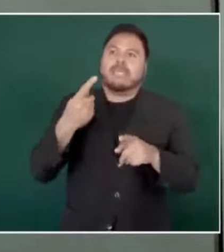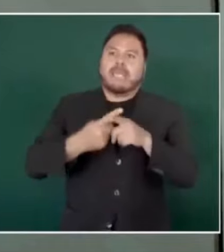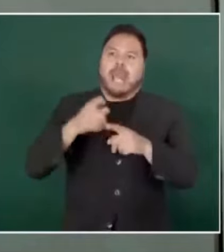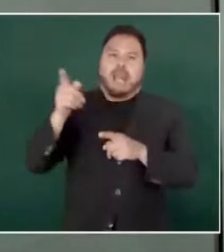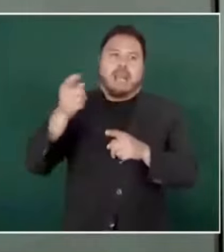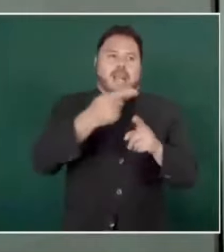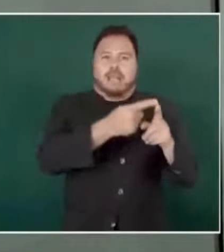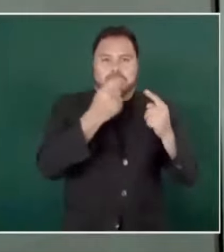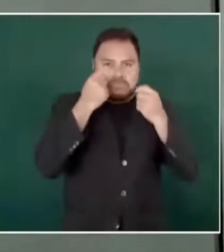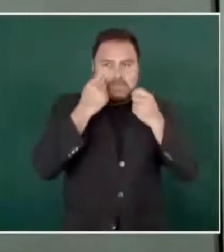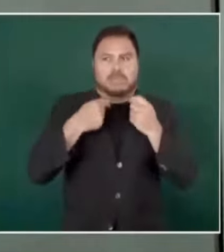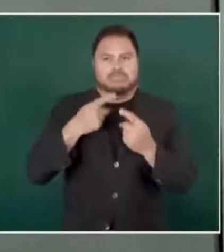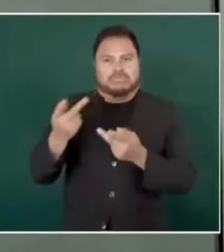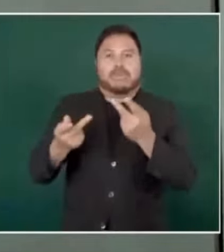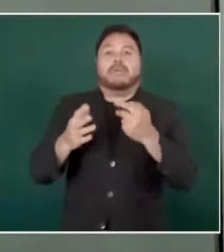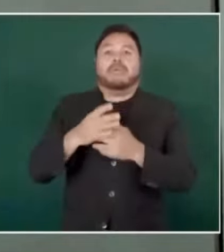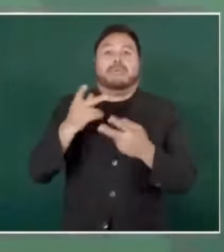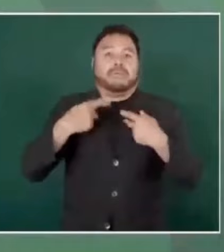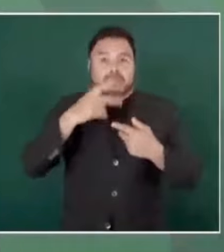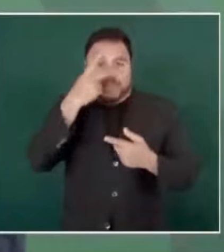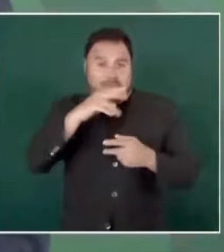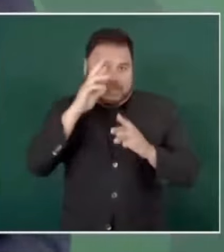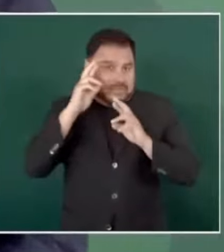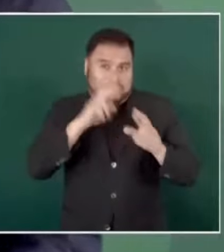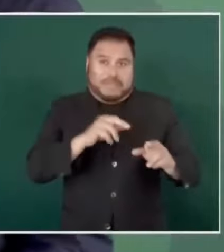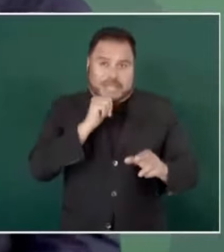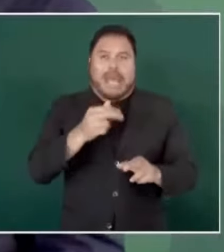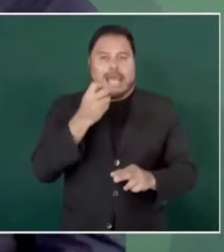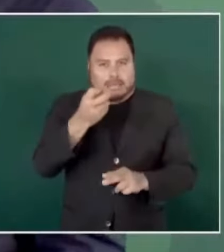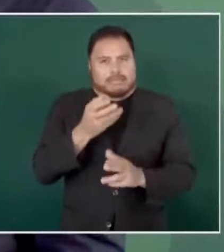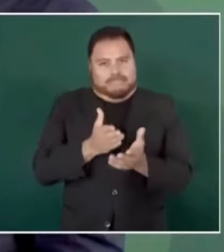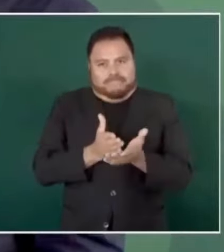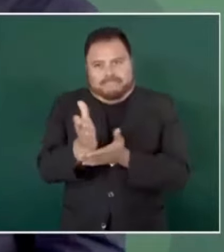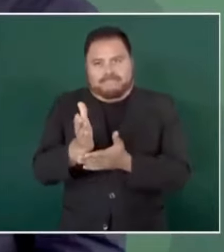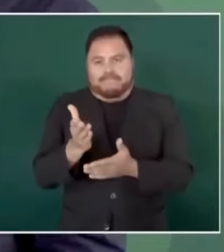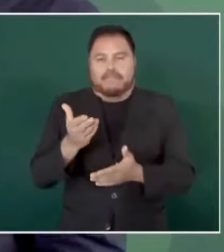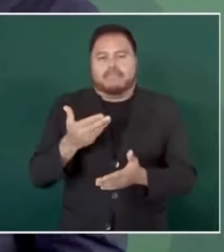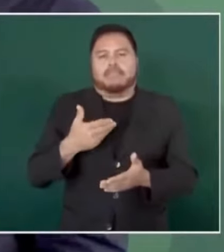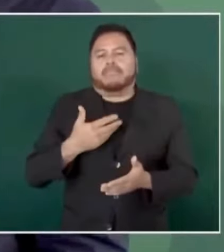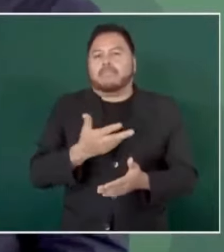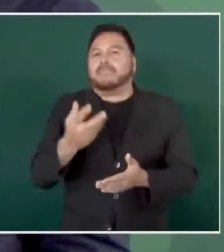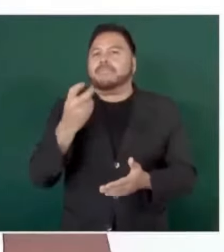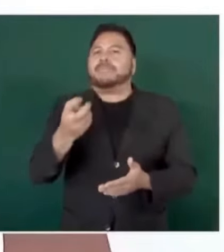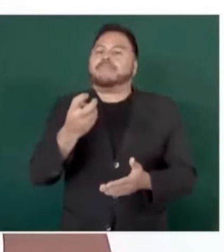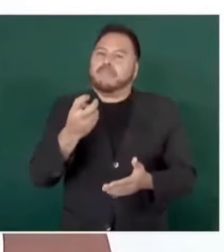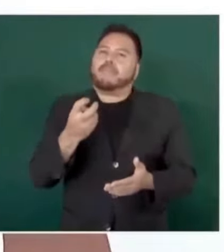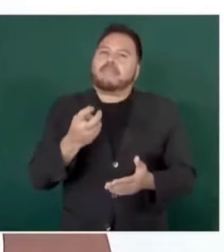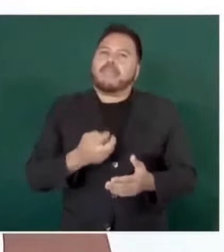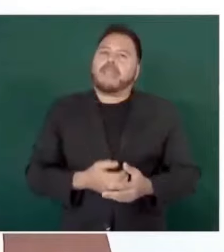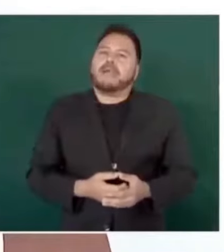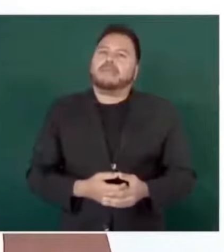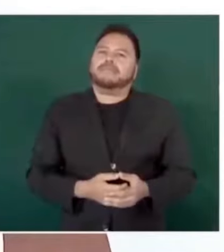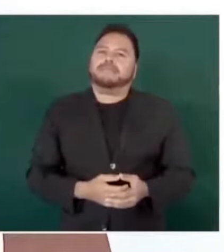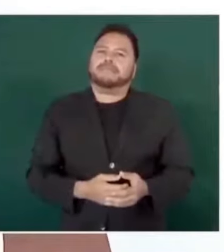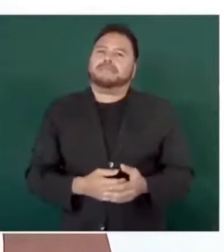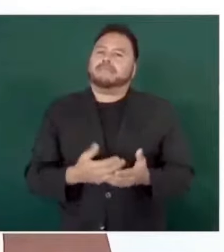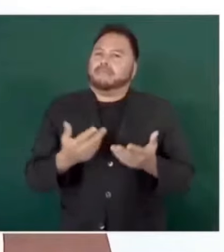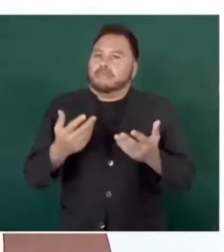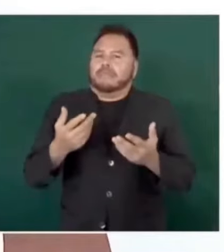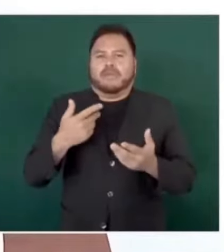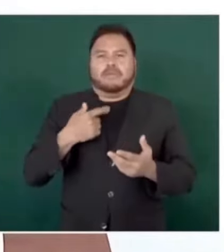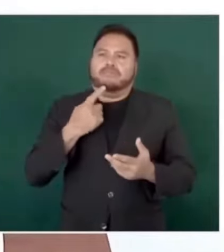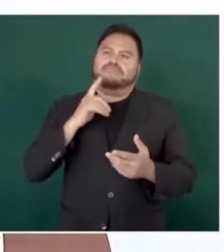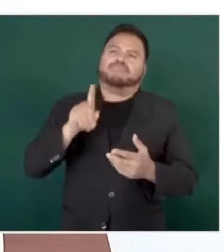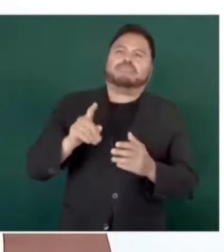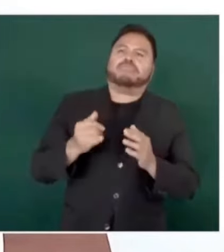Si no se respeta a los mexicanos, vamos a estar denunciando.